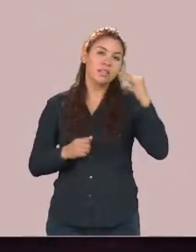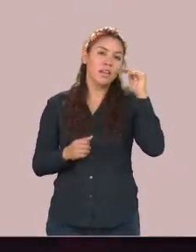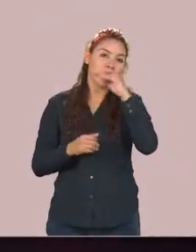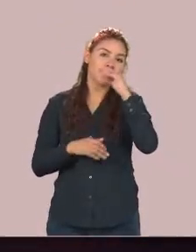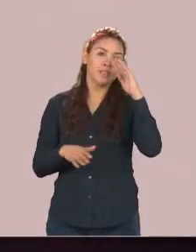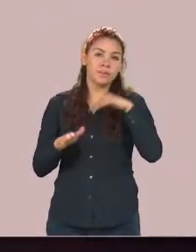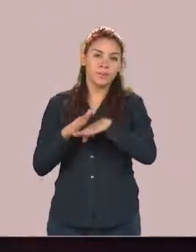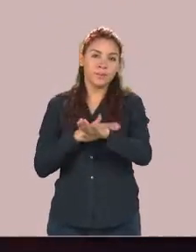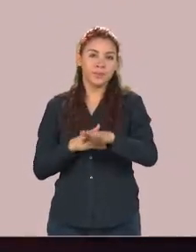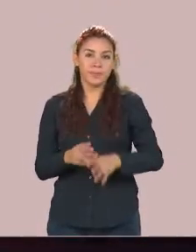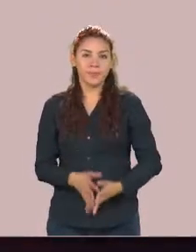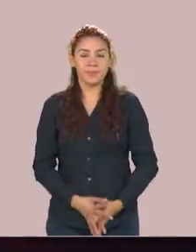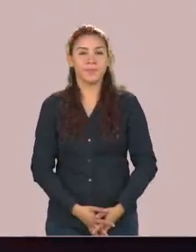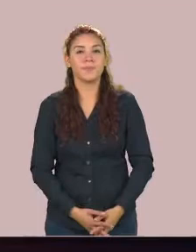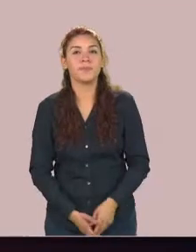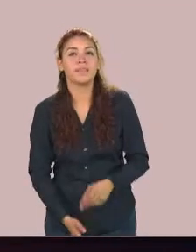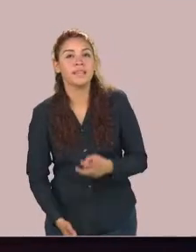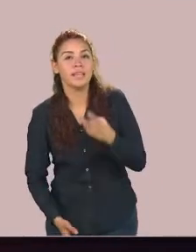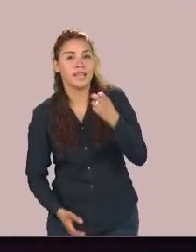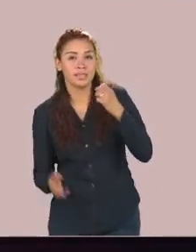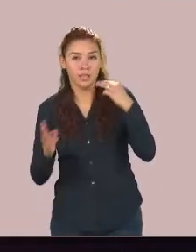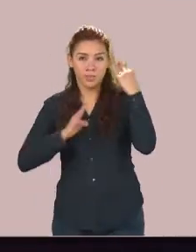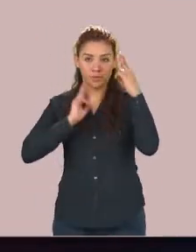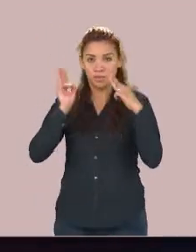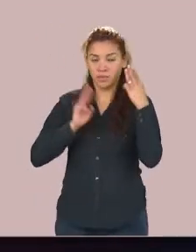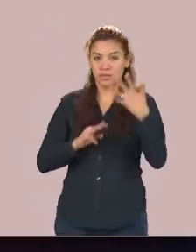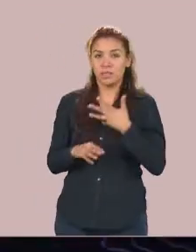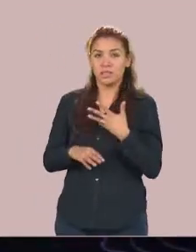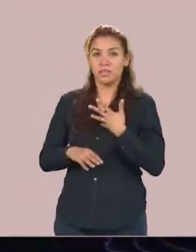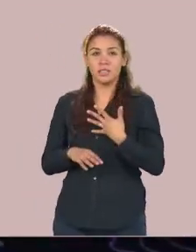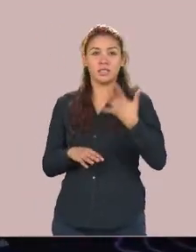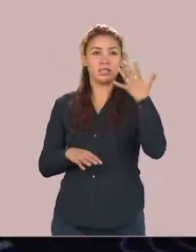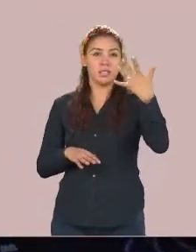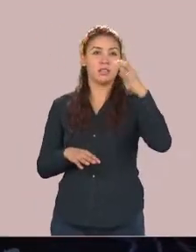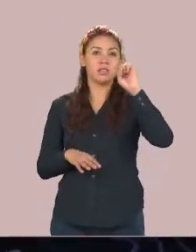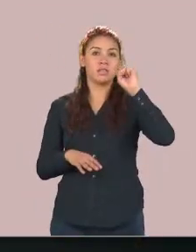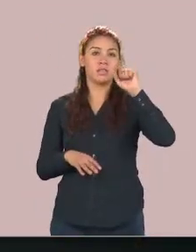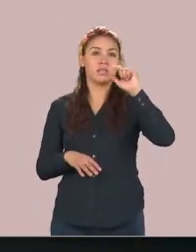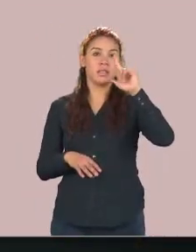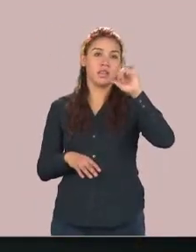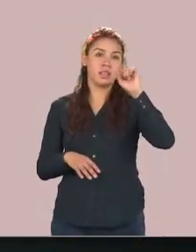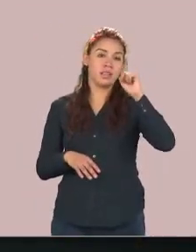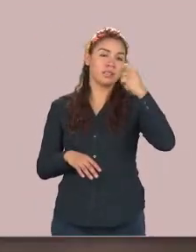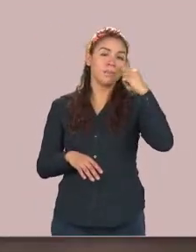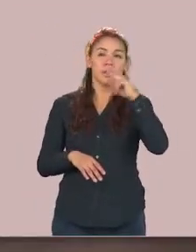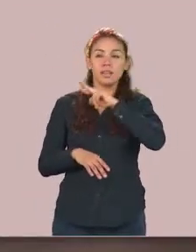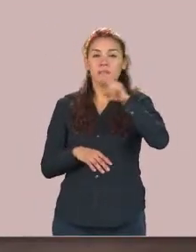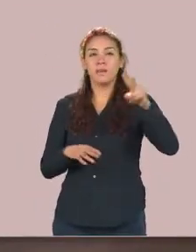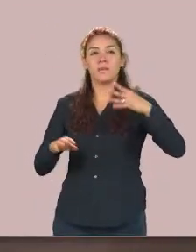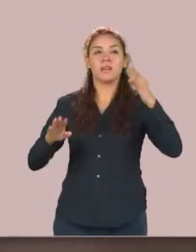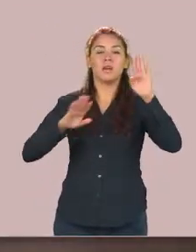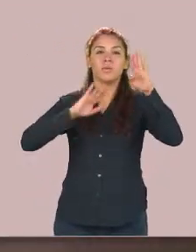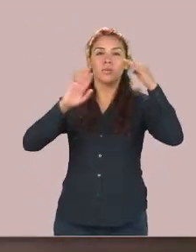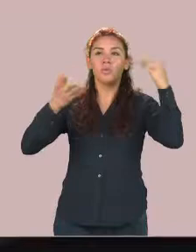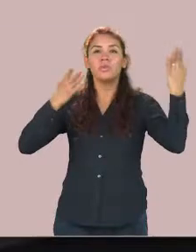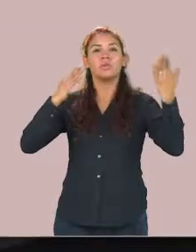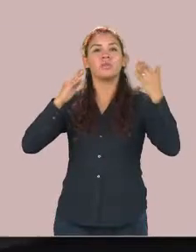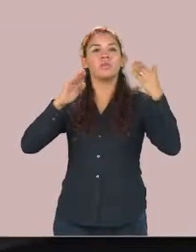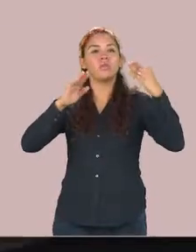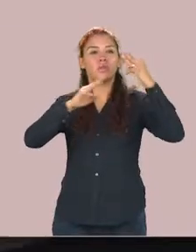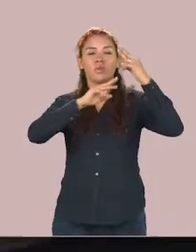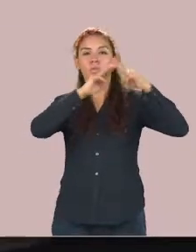este museo cuenta con 5 salas permanentes dedicadas al universo de la vida la evolución y la paleontología